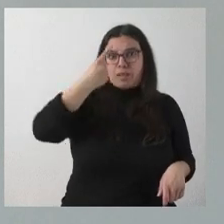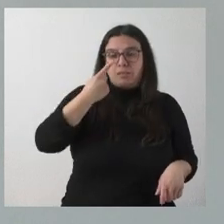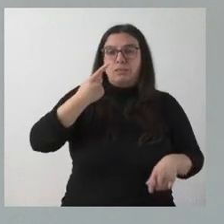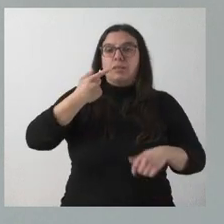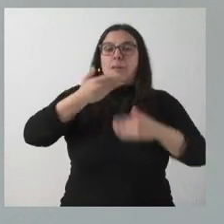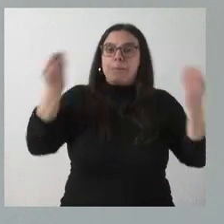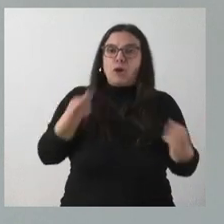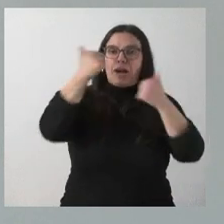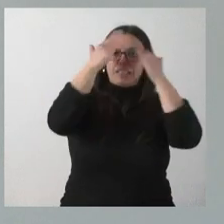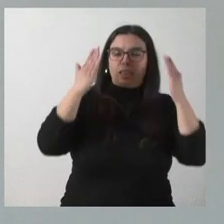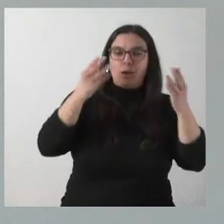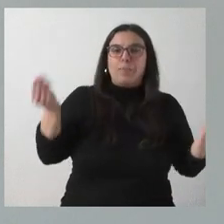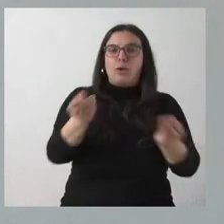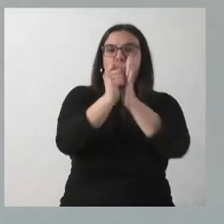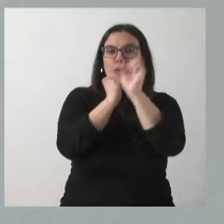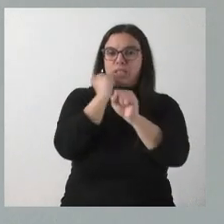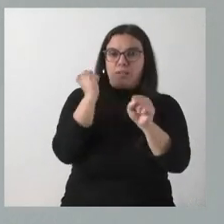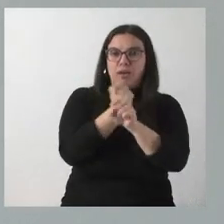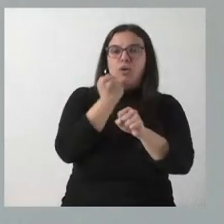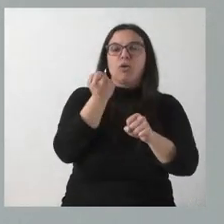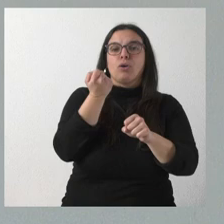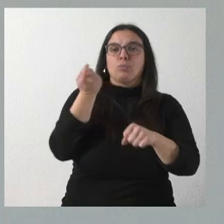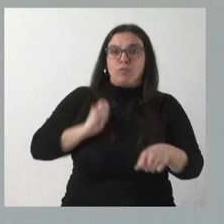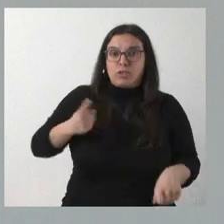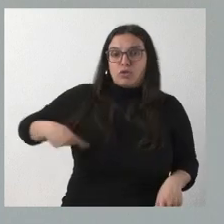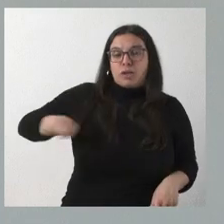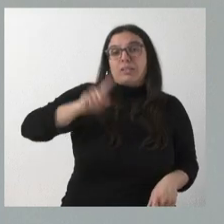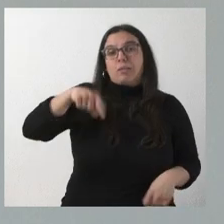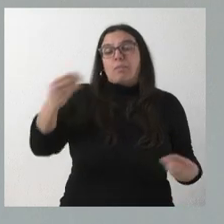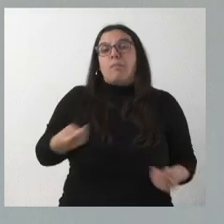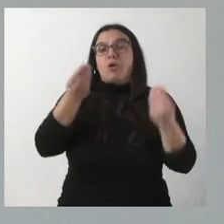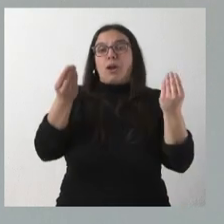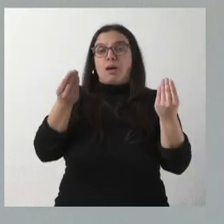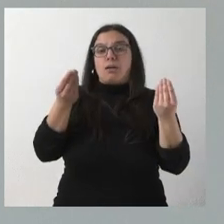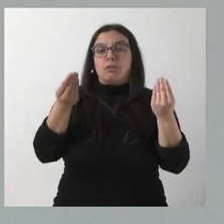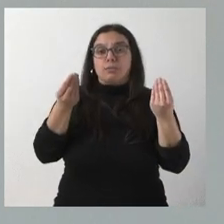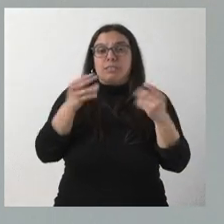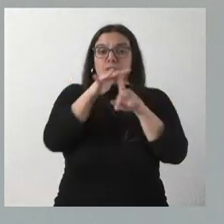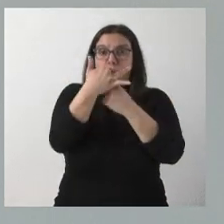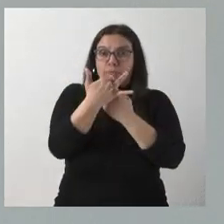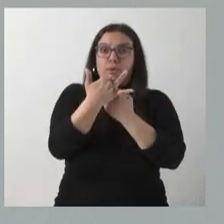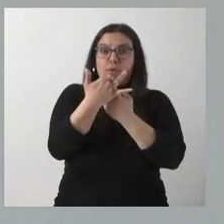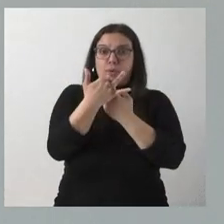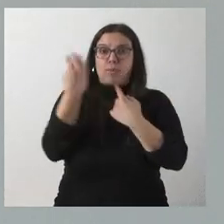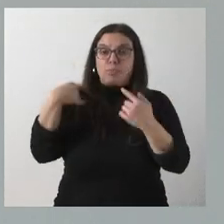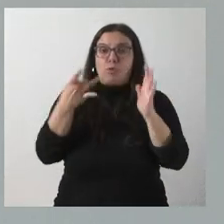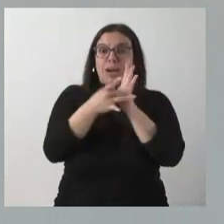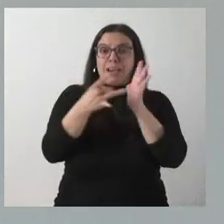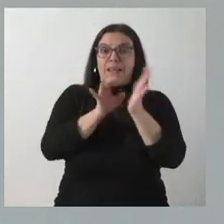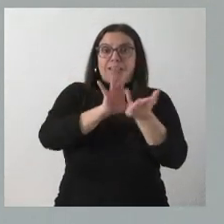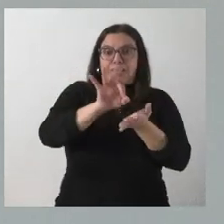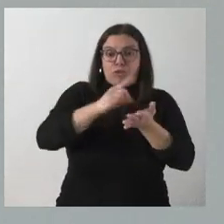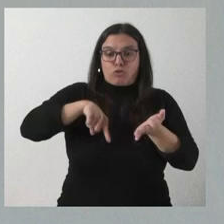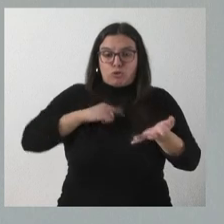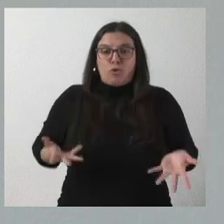asistencia, mejorar las condiciones de trabajo de los profesionales y mejorar la situación de la calidad del servicio que